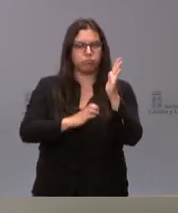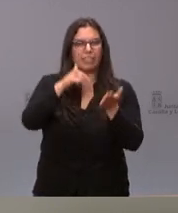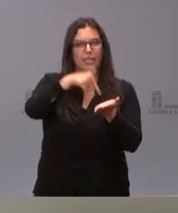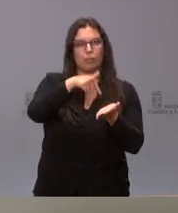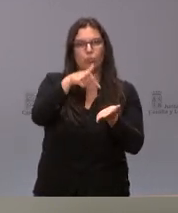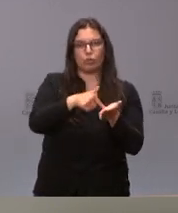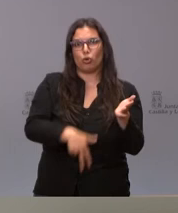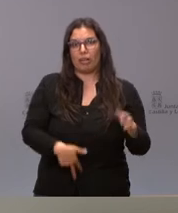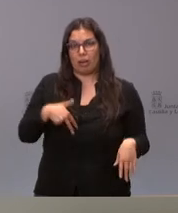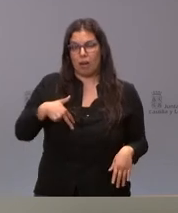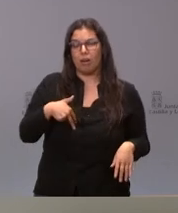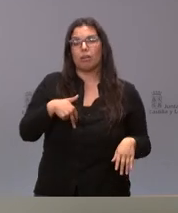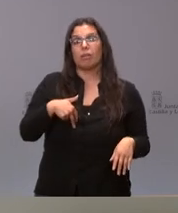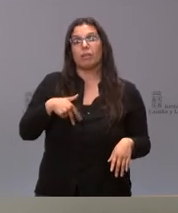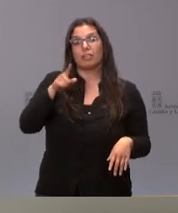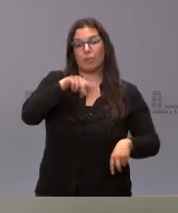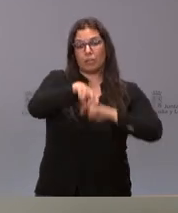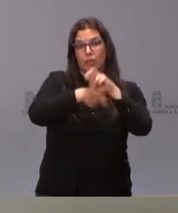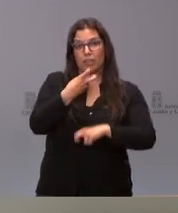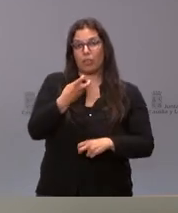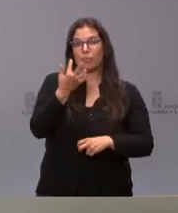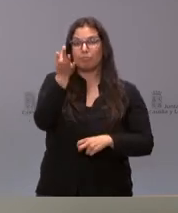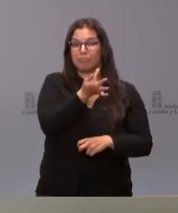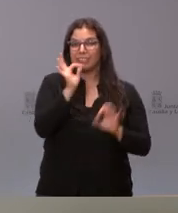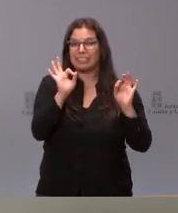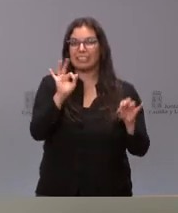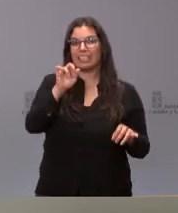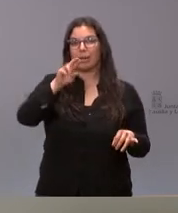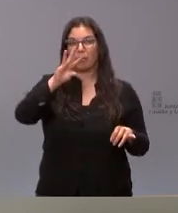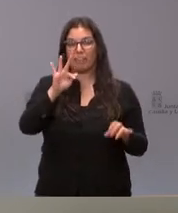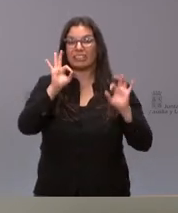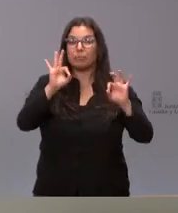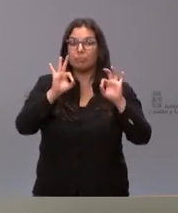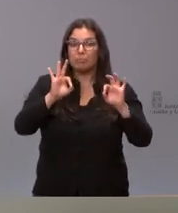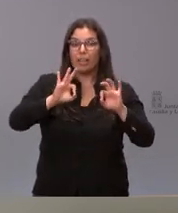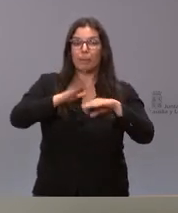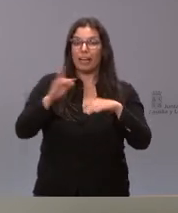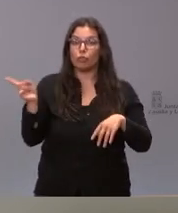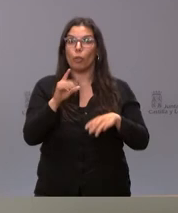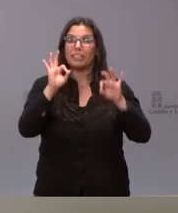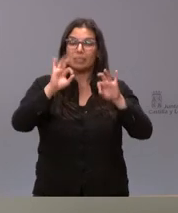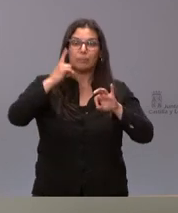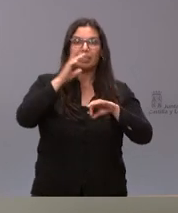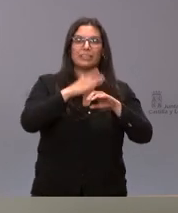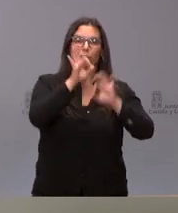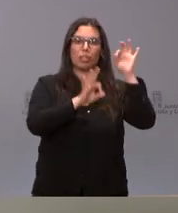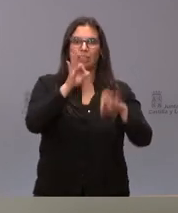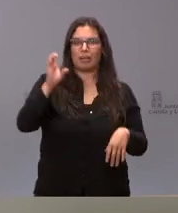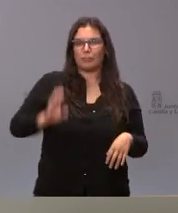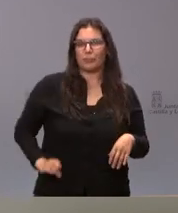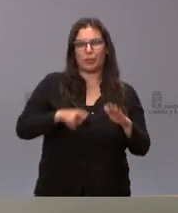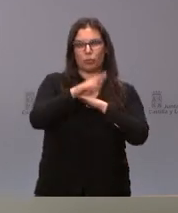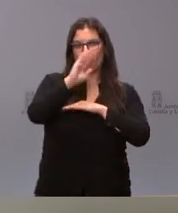y por tanto con esa actuación en la tarifa especialmente para todos los ciudadanos pero concentrada porcentualmente a mayor medida en los de menos